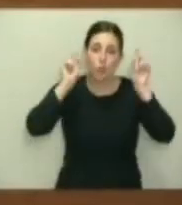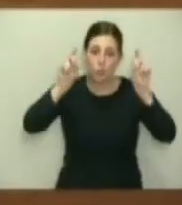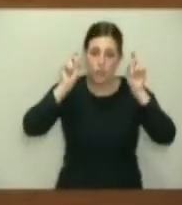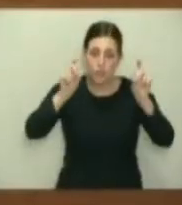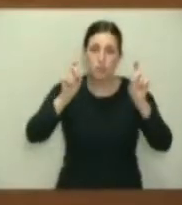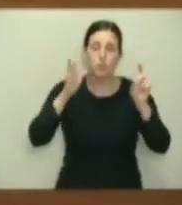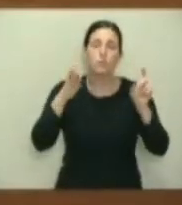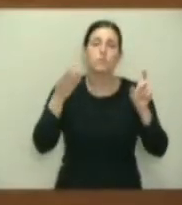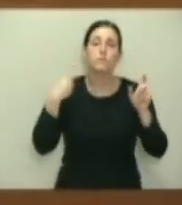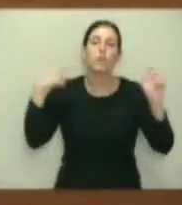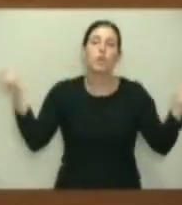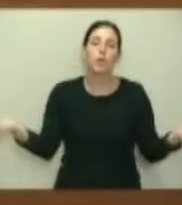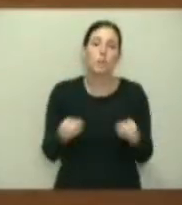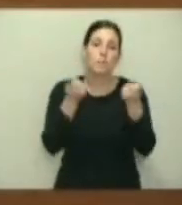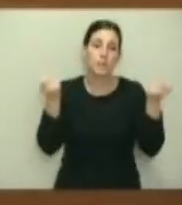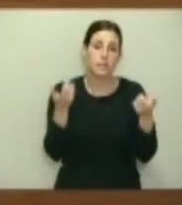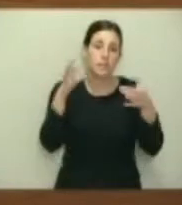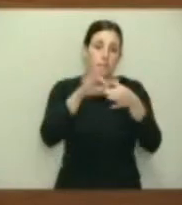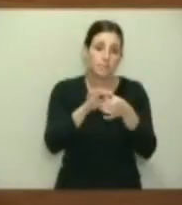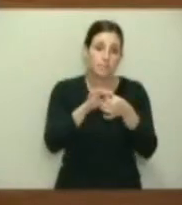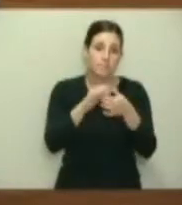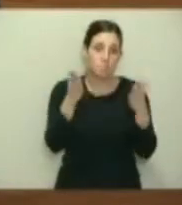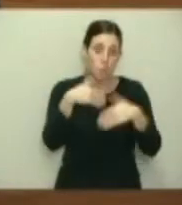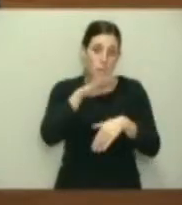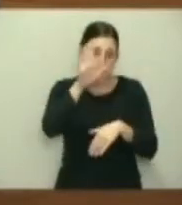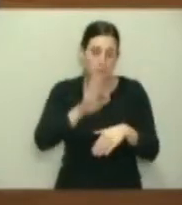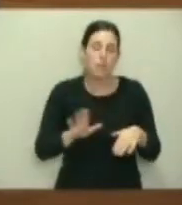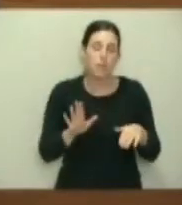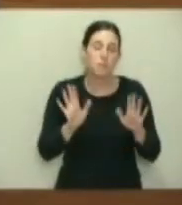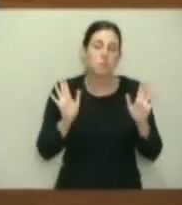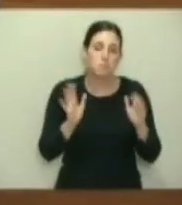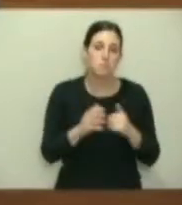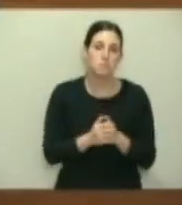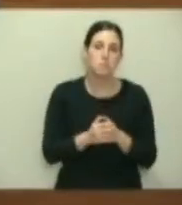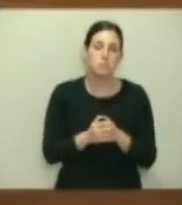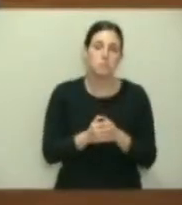en este sentido, pero las desconocemos.